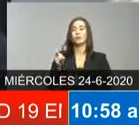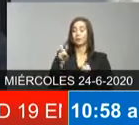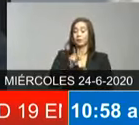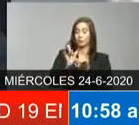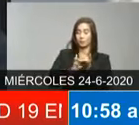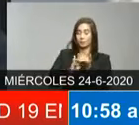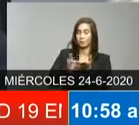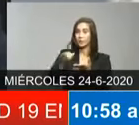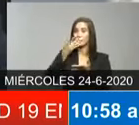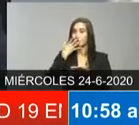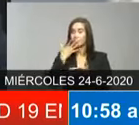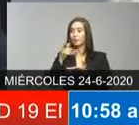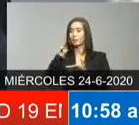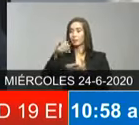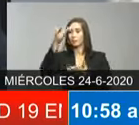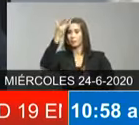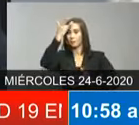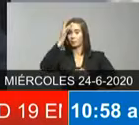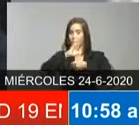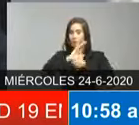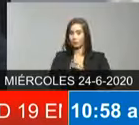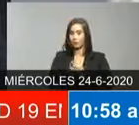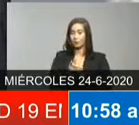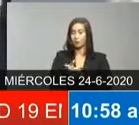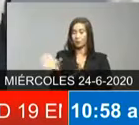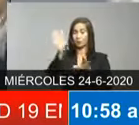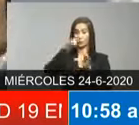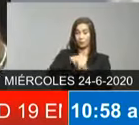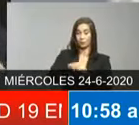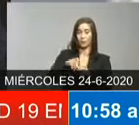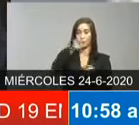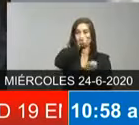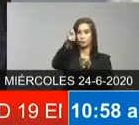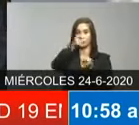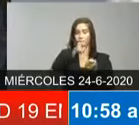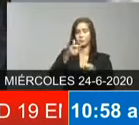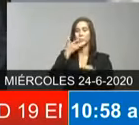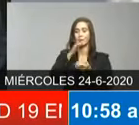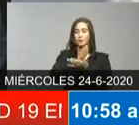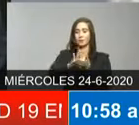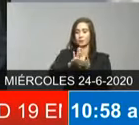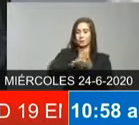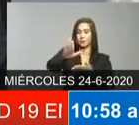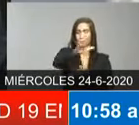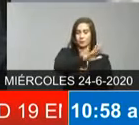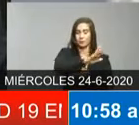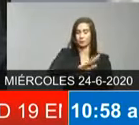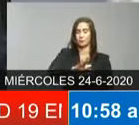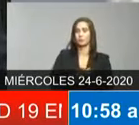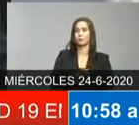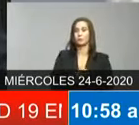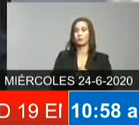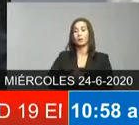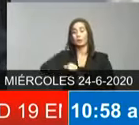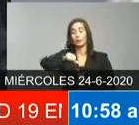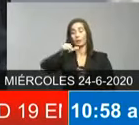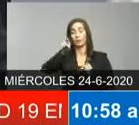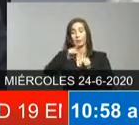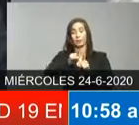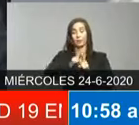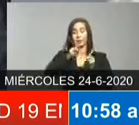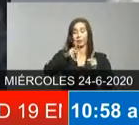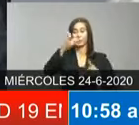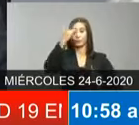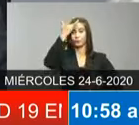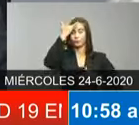fumigación e higienización en fin y incluso el traslado de algunos pacientes que